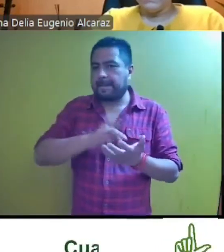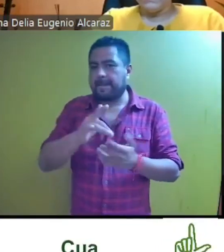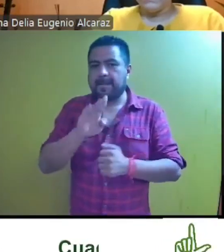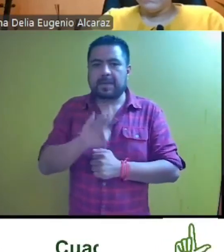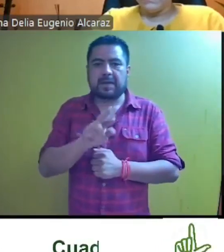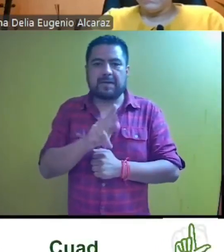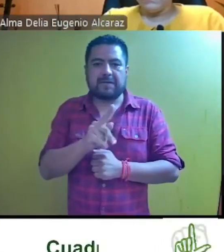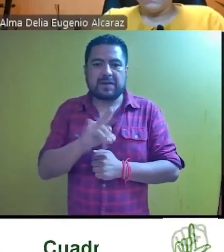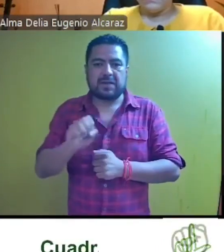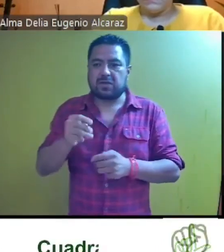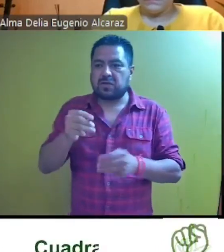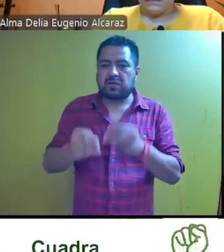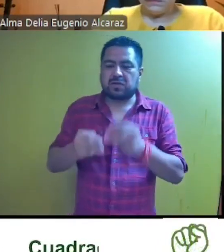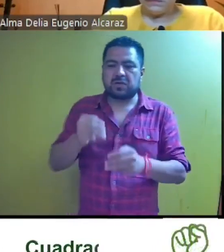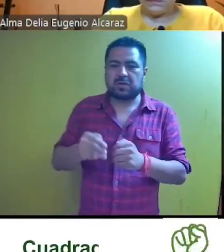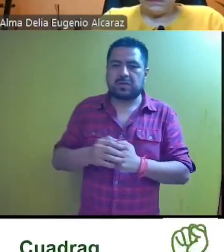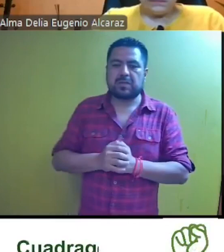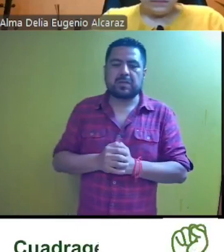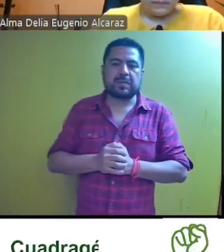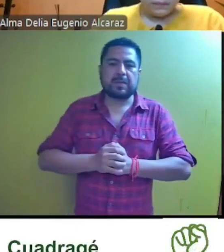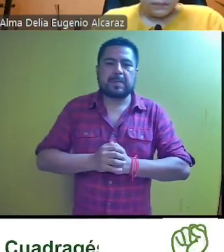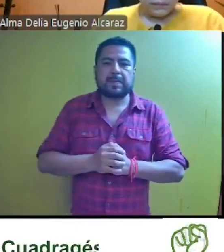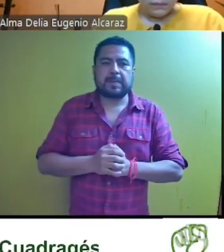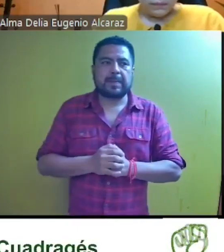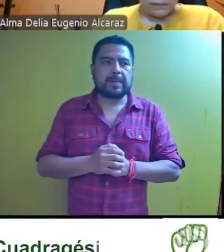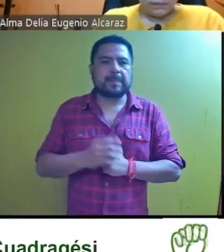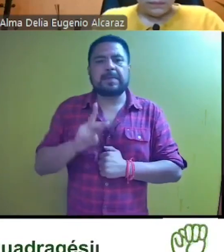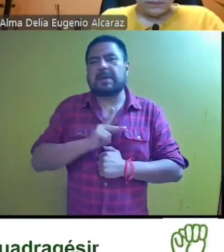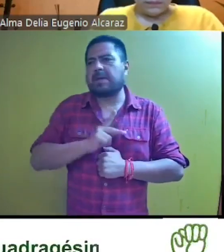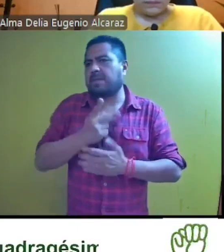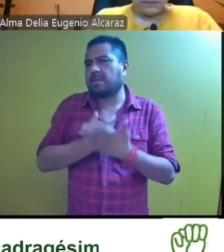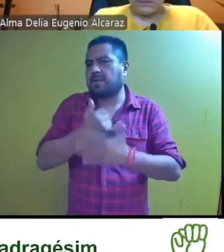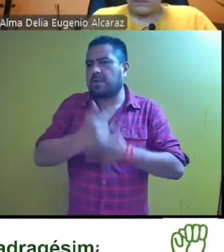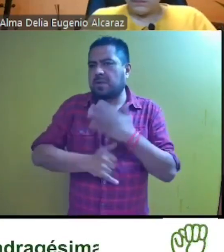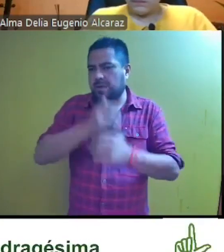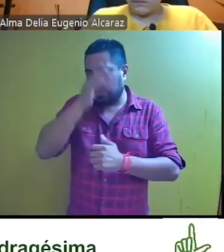magistrada. Magistrada Ponente y la Rosa Delgado Obrito. Es mi proyecto.